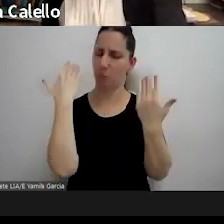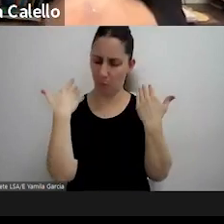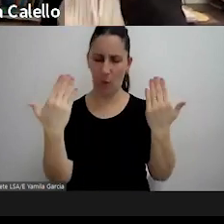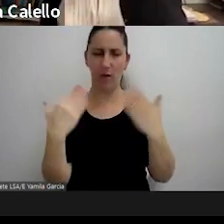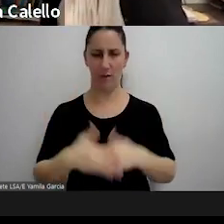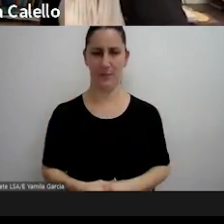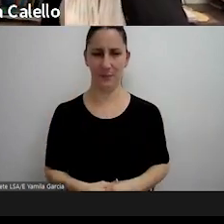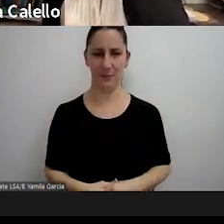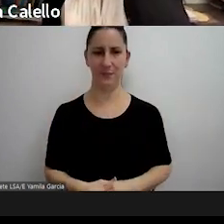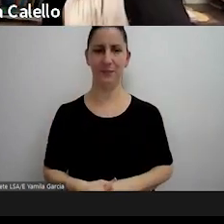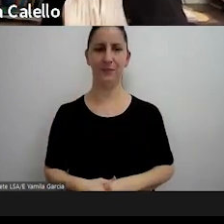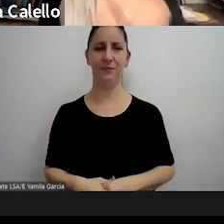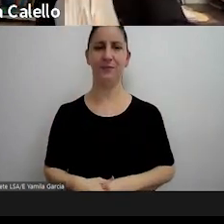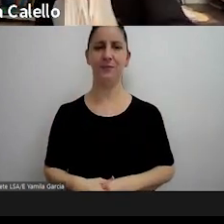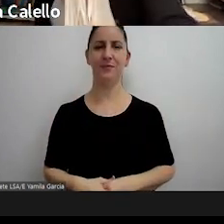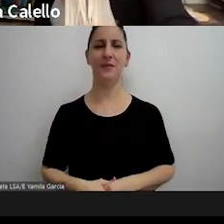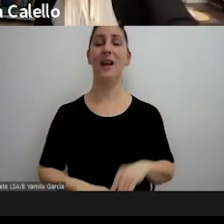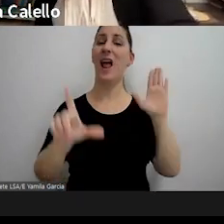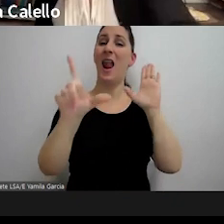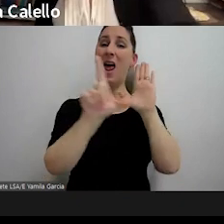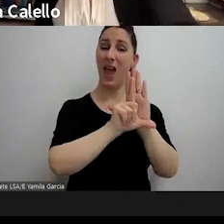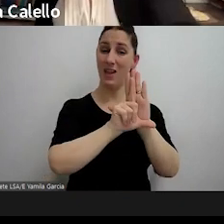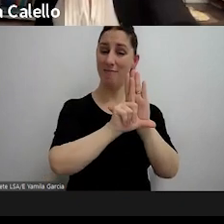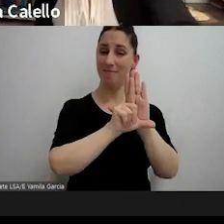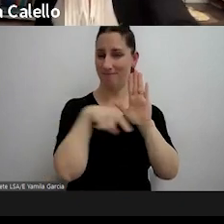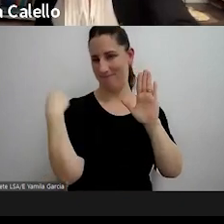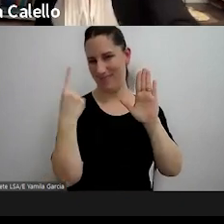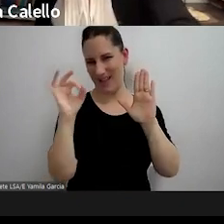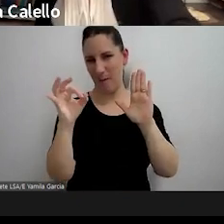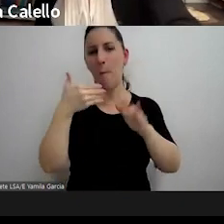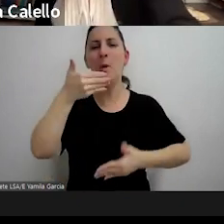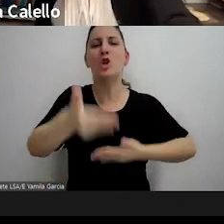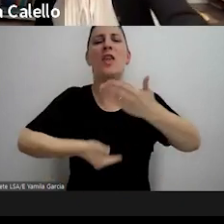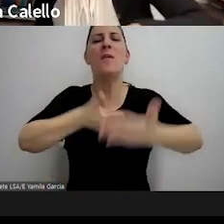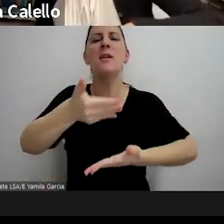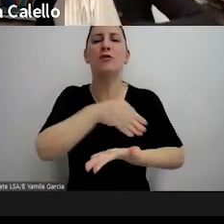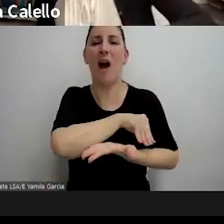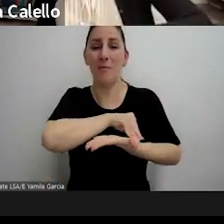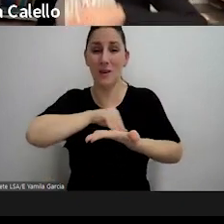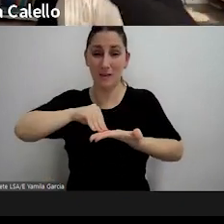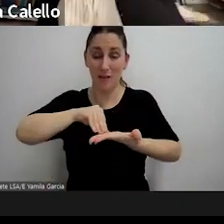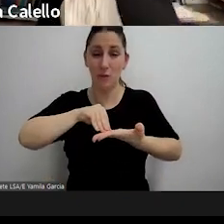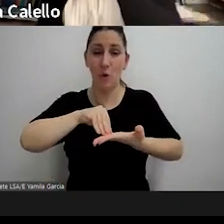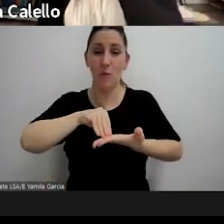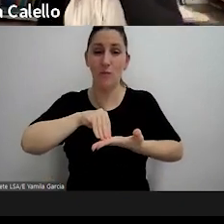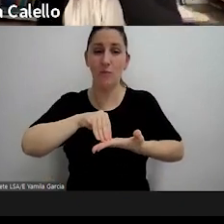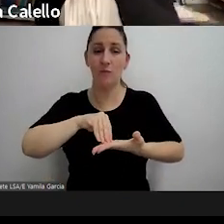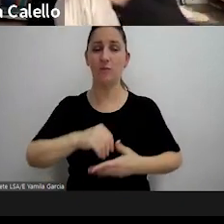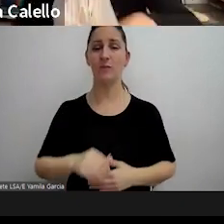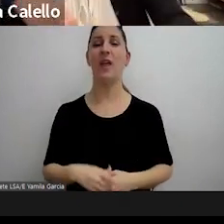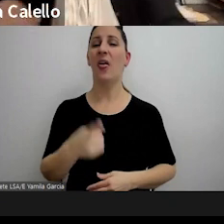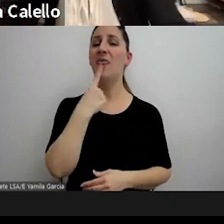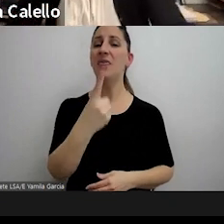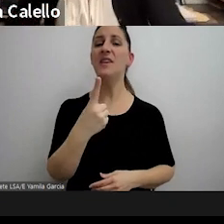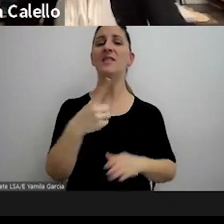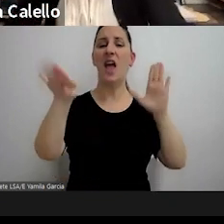bueno la ley como sabemos la ley de procedimiento administrativo establece los